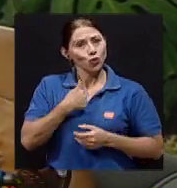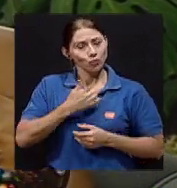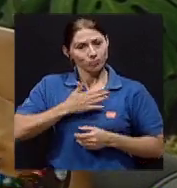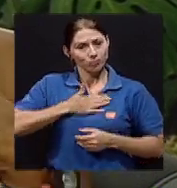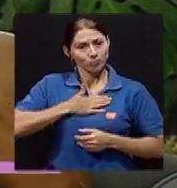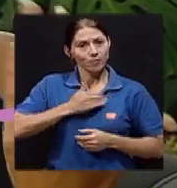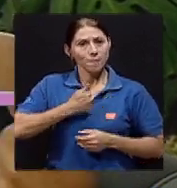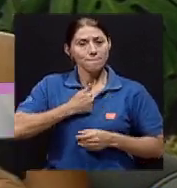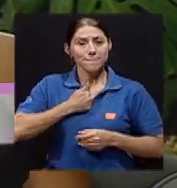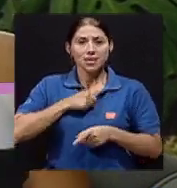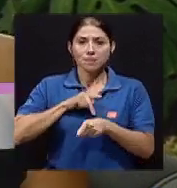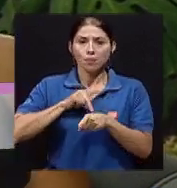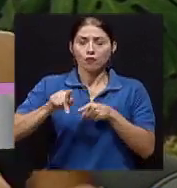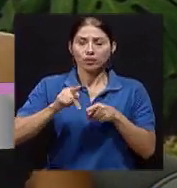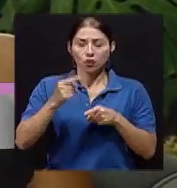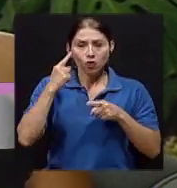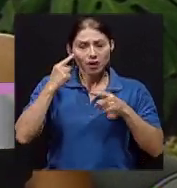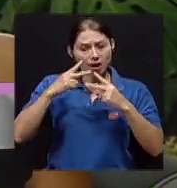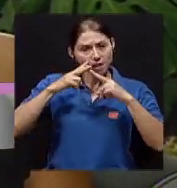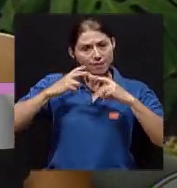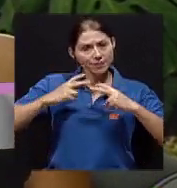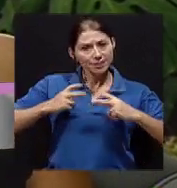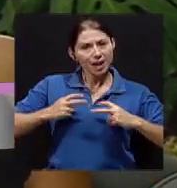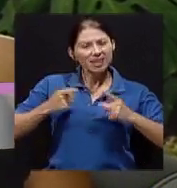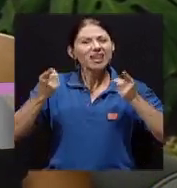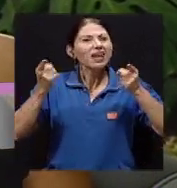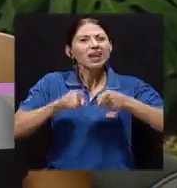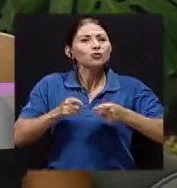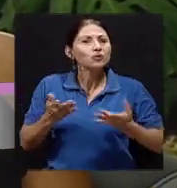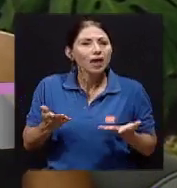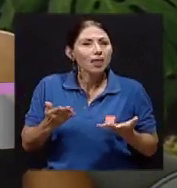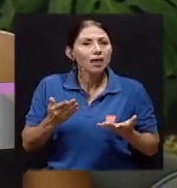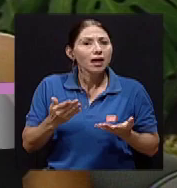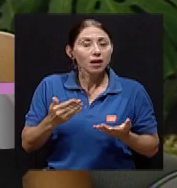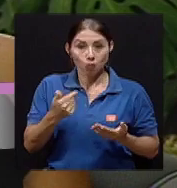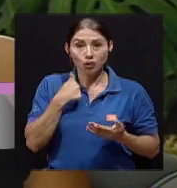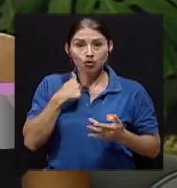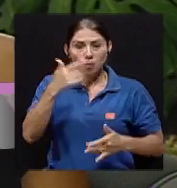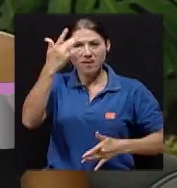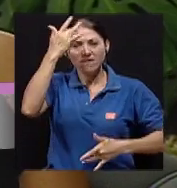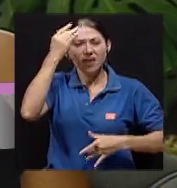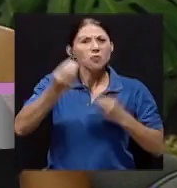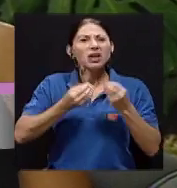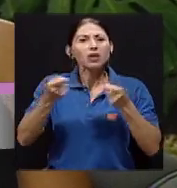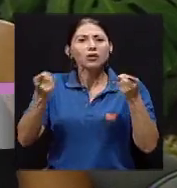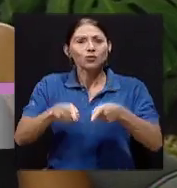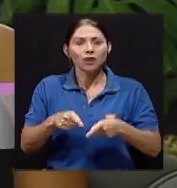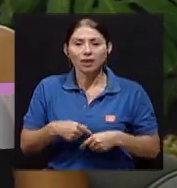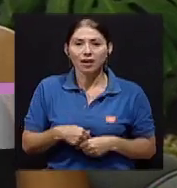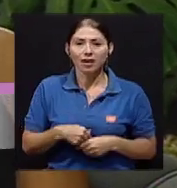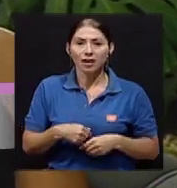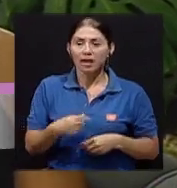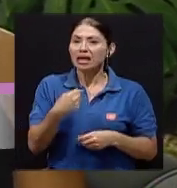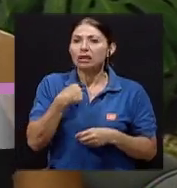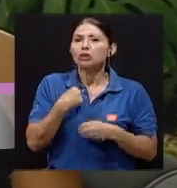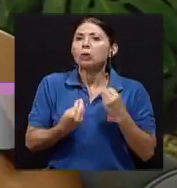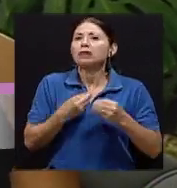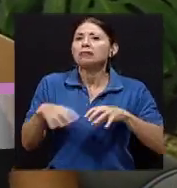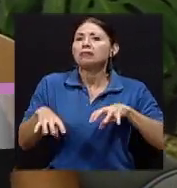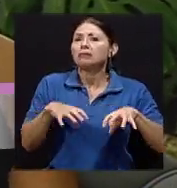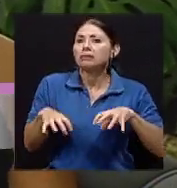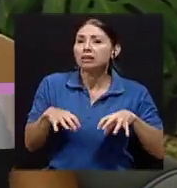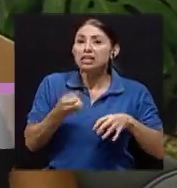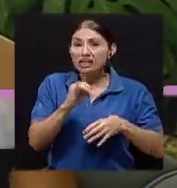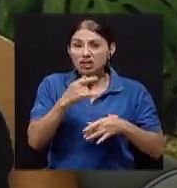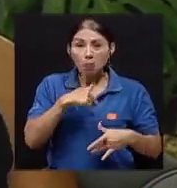profesional, verdad, empezar a revisar qué es lo que sucede cuando yo me enfermo, además cómo lo tomo, cuál es mi reacción cuando me enfermo, me